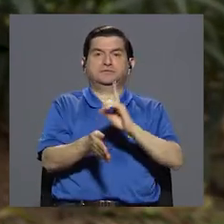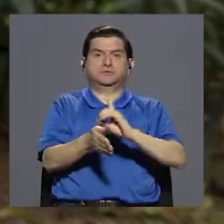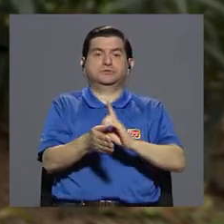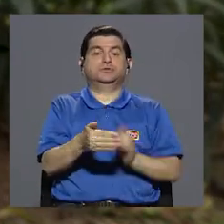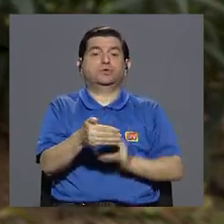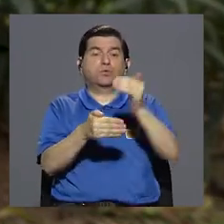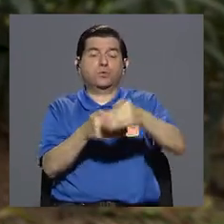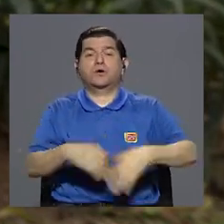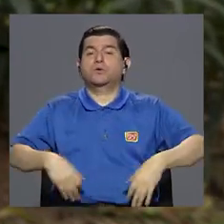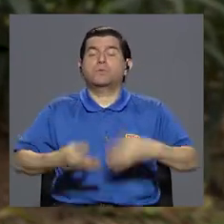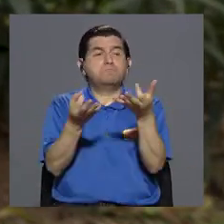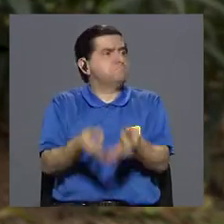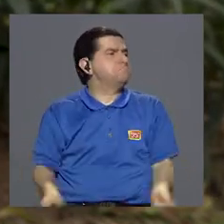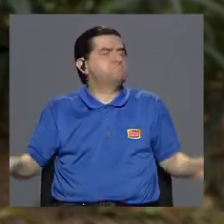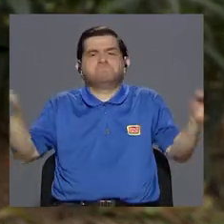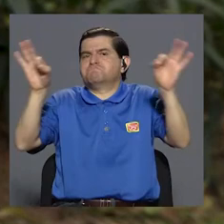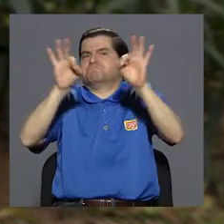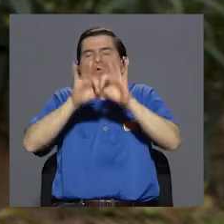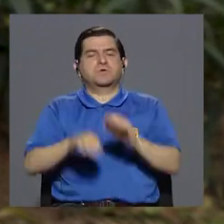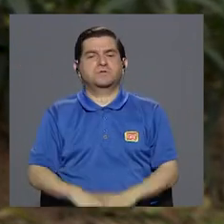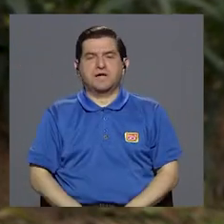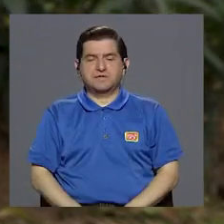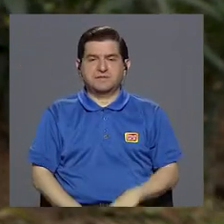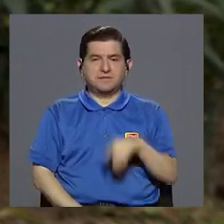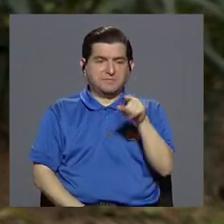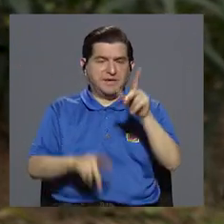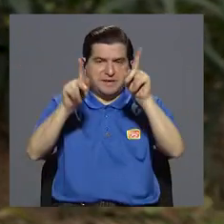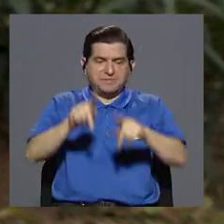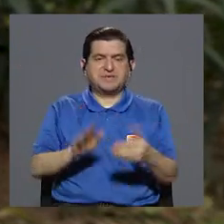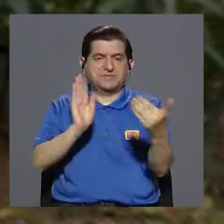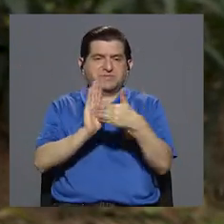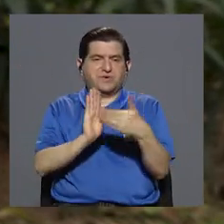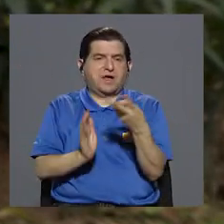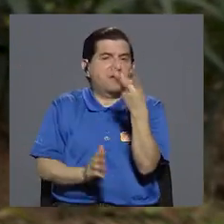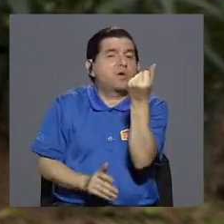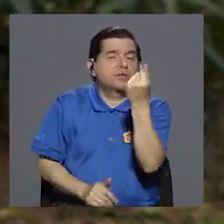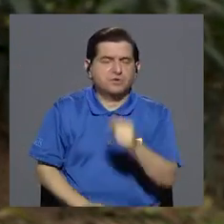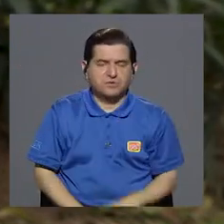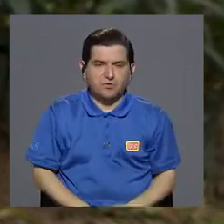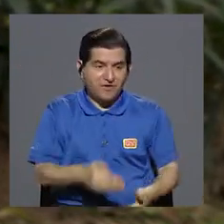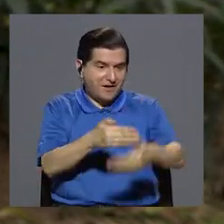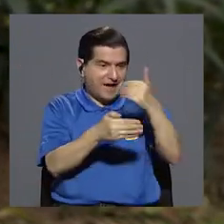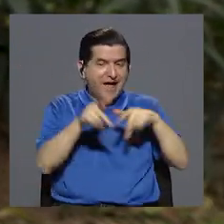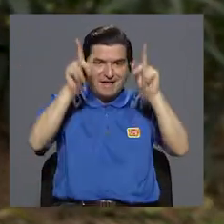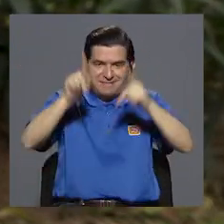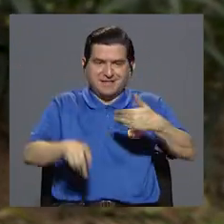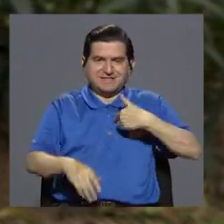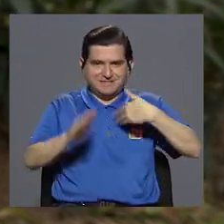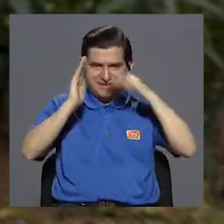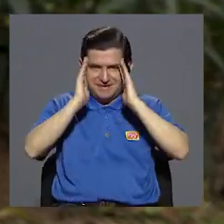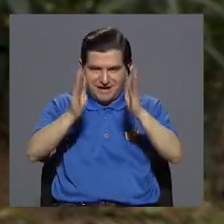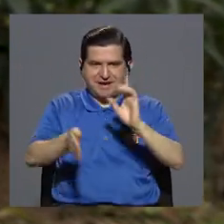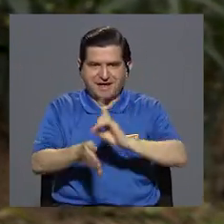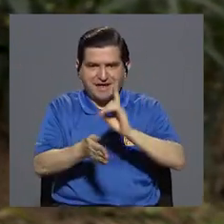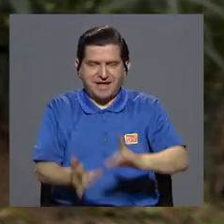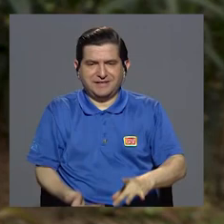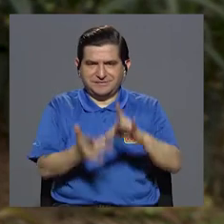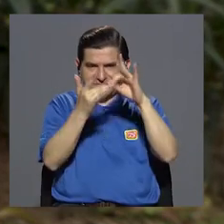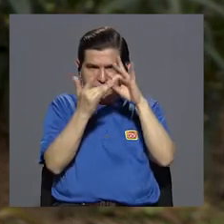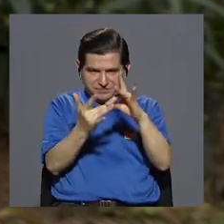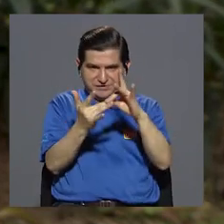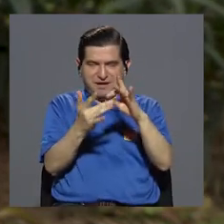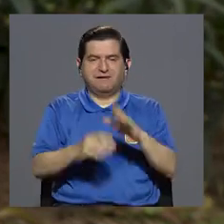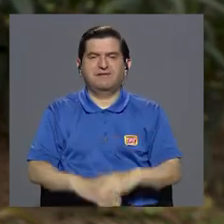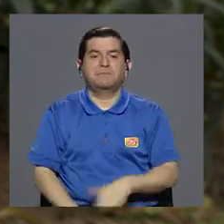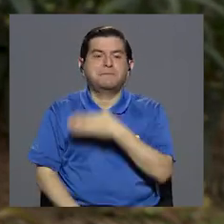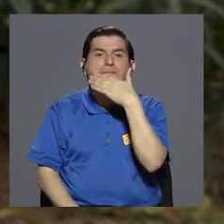decisivo para lo que le va a pasar a esta persona. Es decir, cuanto antes la persona reciba atención médica especializada,